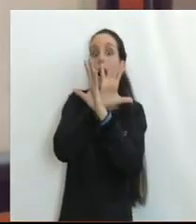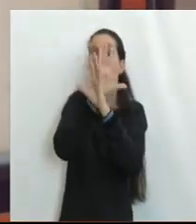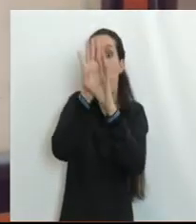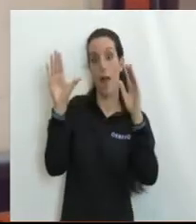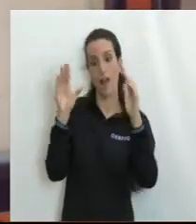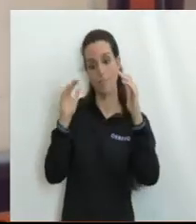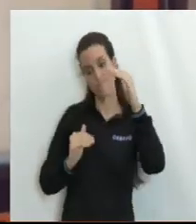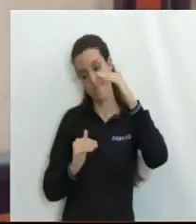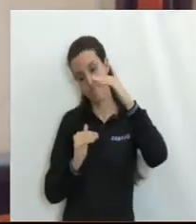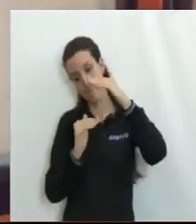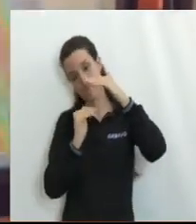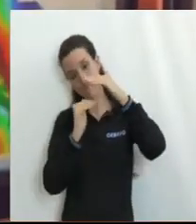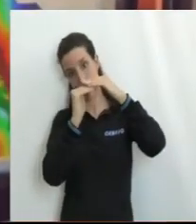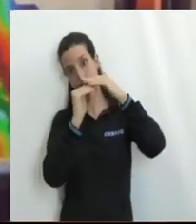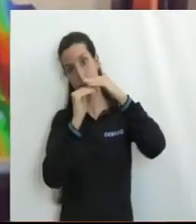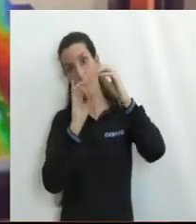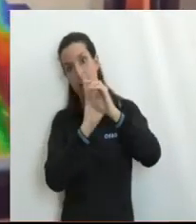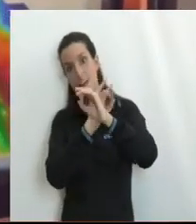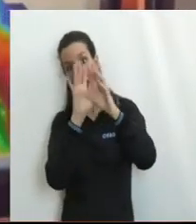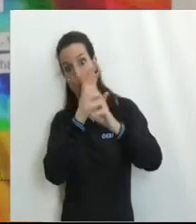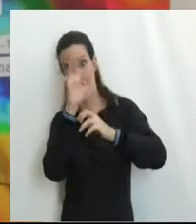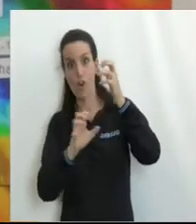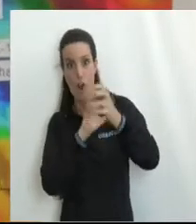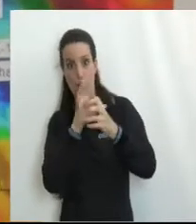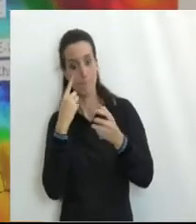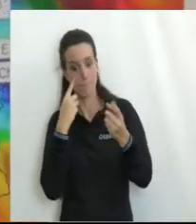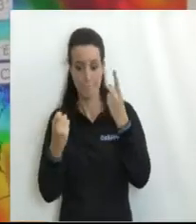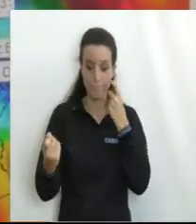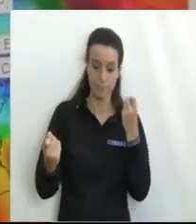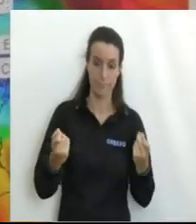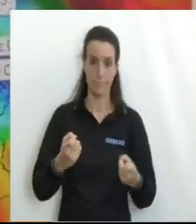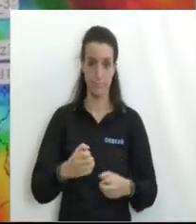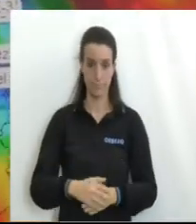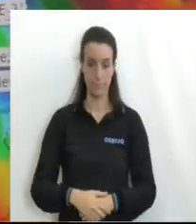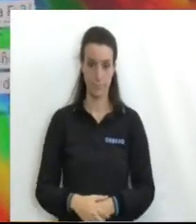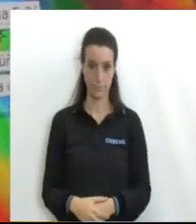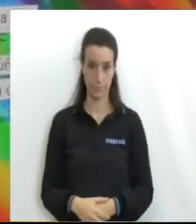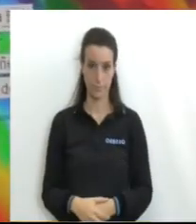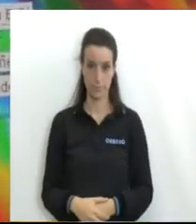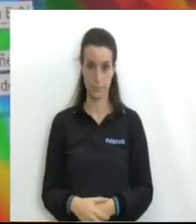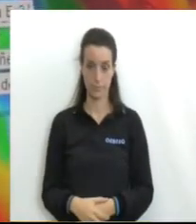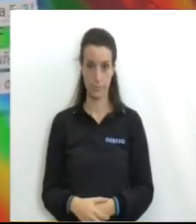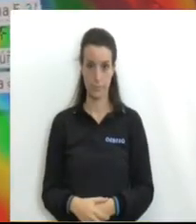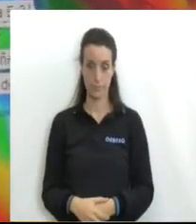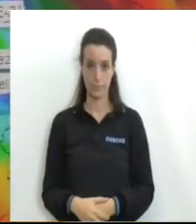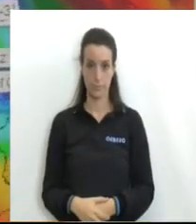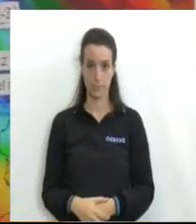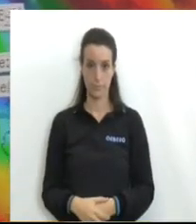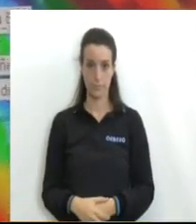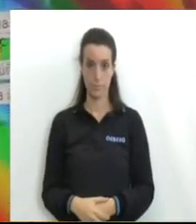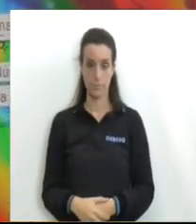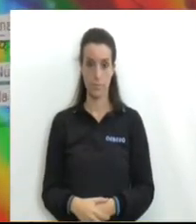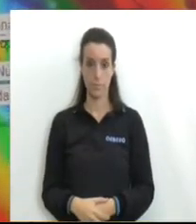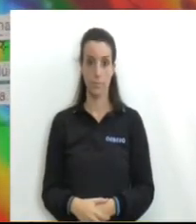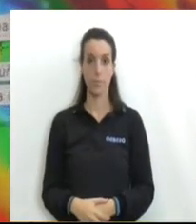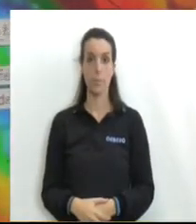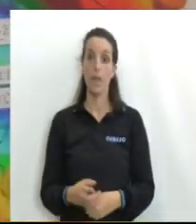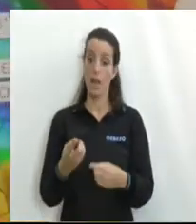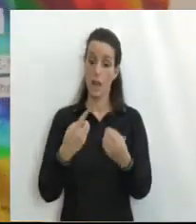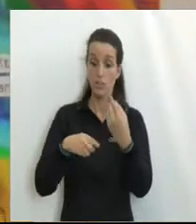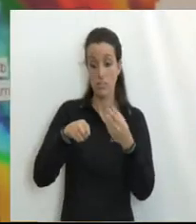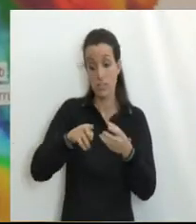más profundo Y las tonalidades más fuertes, más cálidas Corresponden a un basamento más